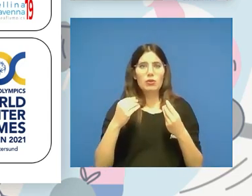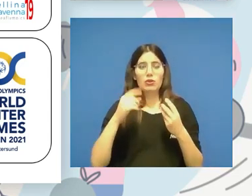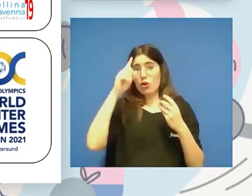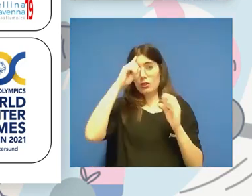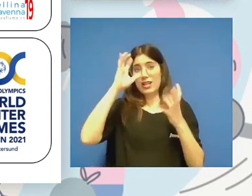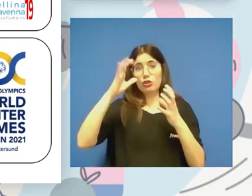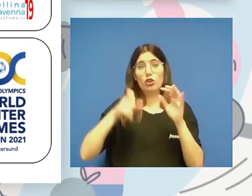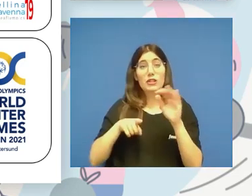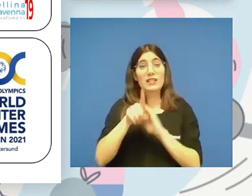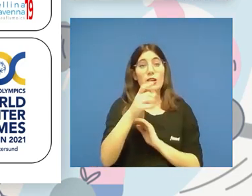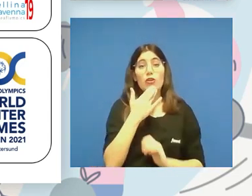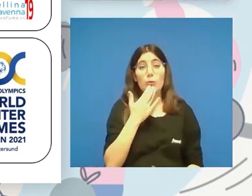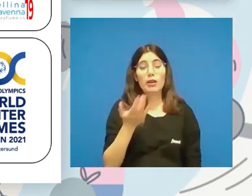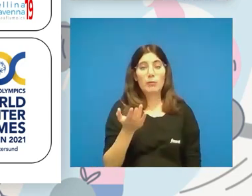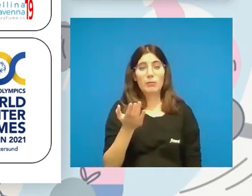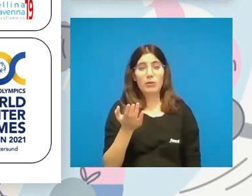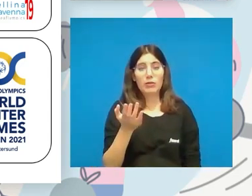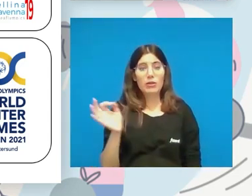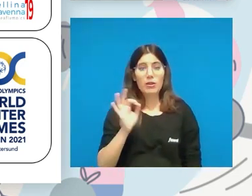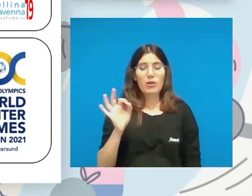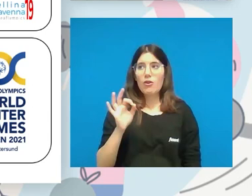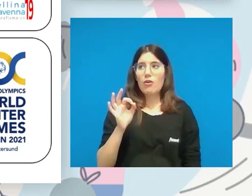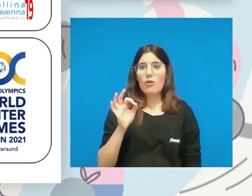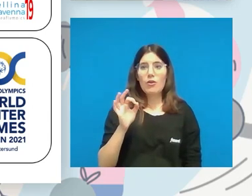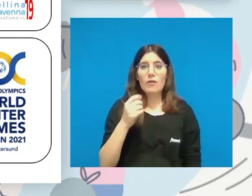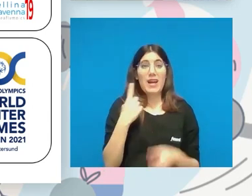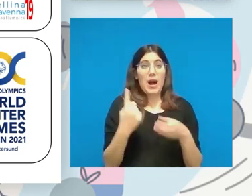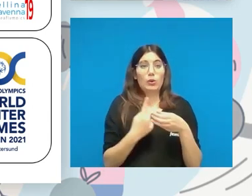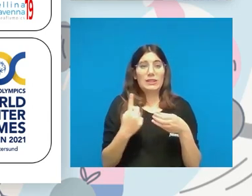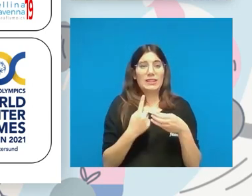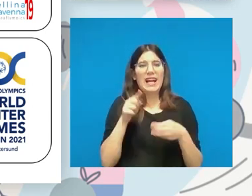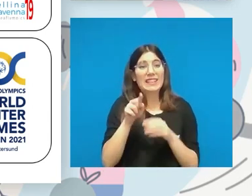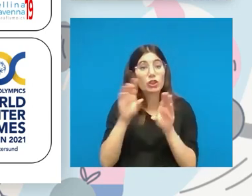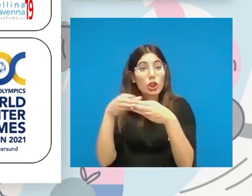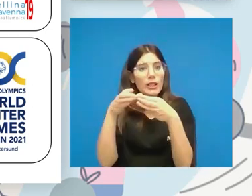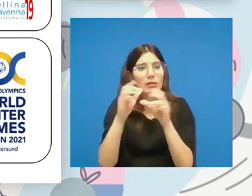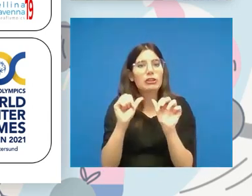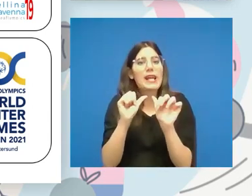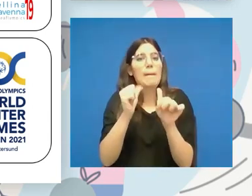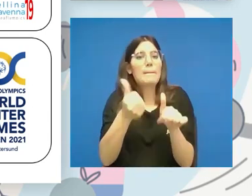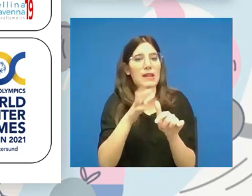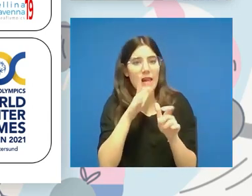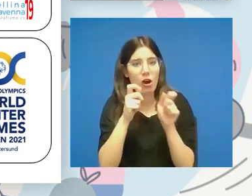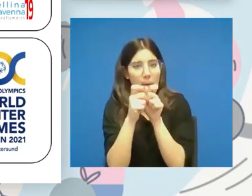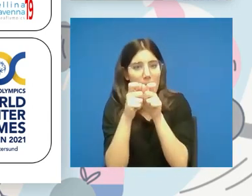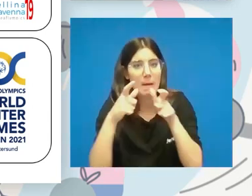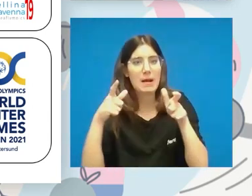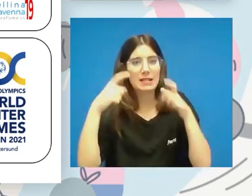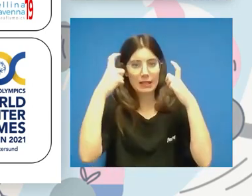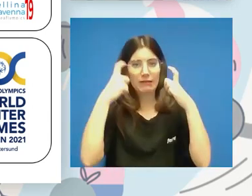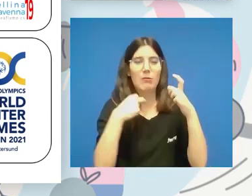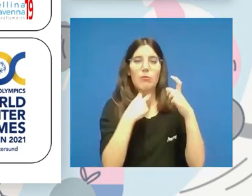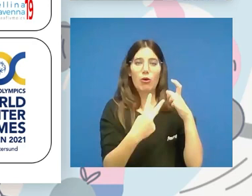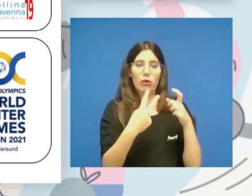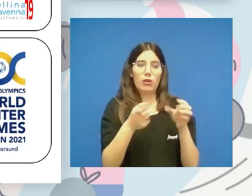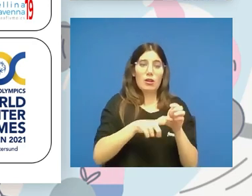neurodesarrollo? Con los trastornos del hepertotista. Esos colectivos empiezan a tener ahora un poco de voz, que a través